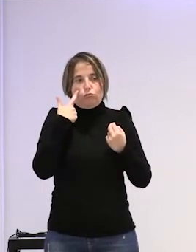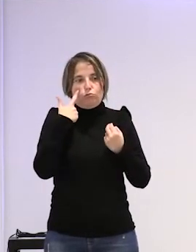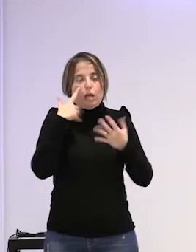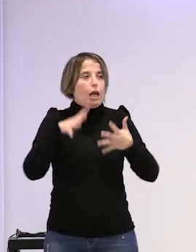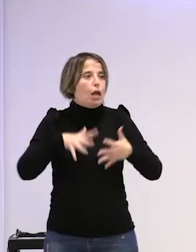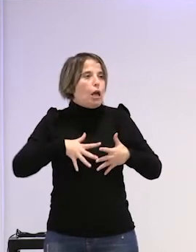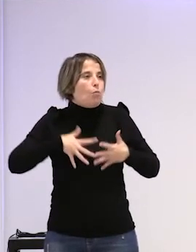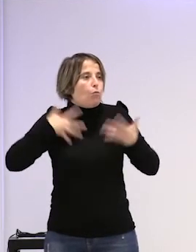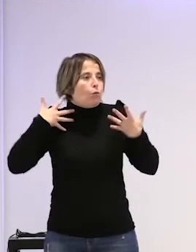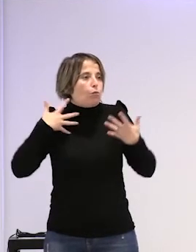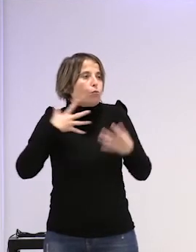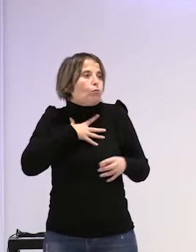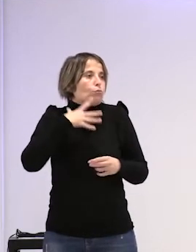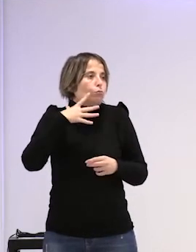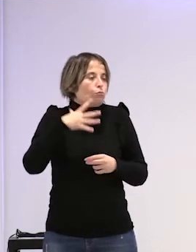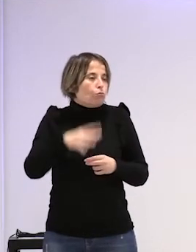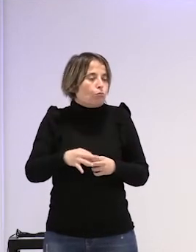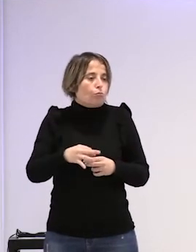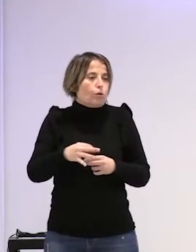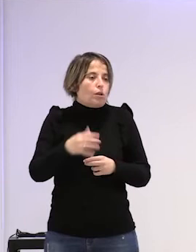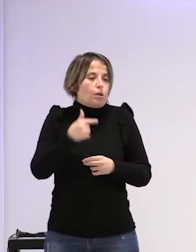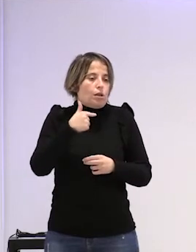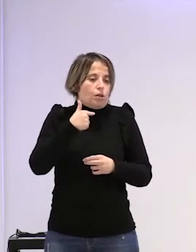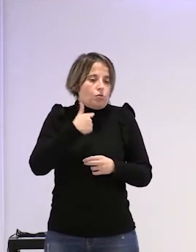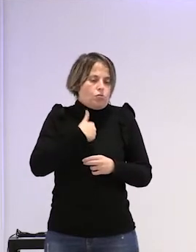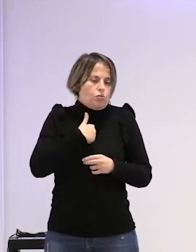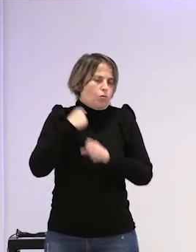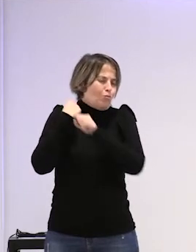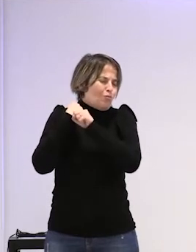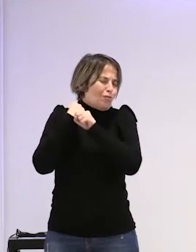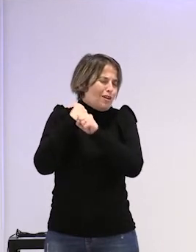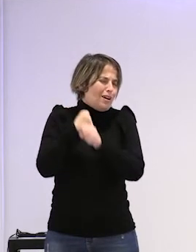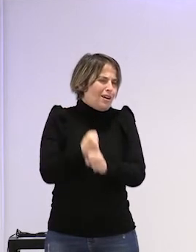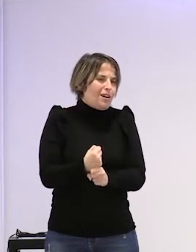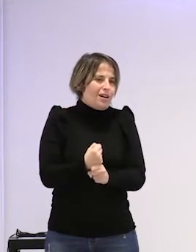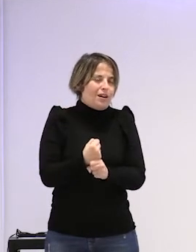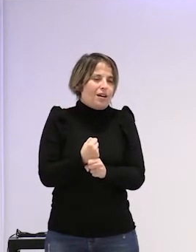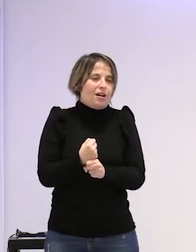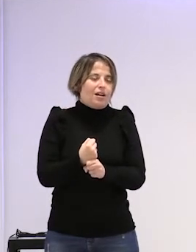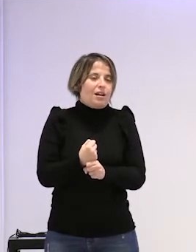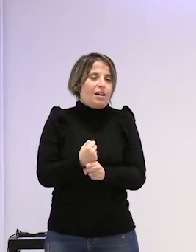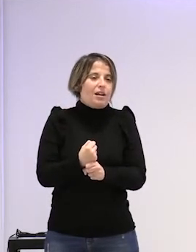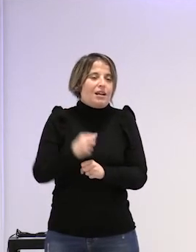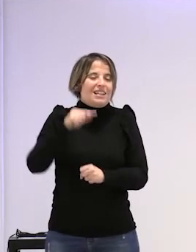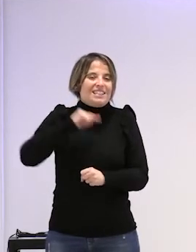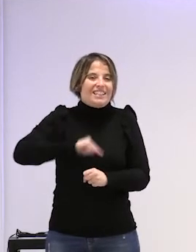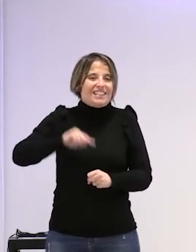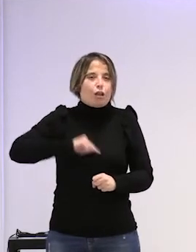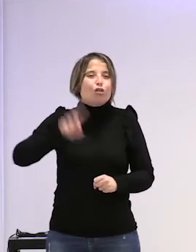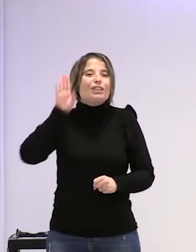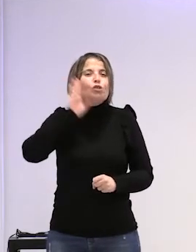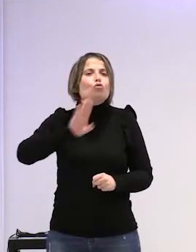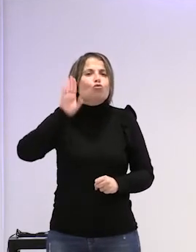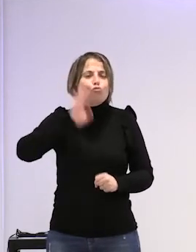que se pueden llevar y que me la he arrastrado mucho tiempo es la sensación de que estás continuamente sucia